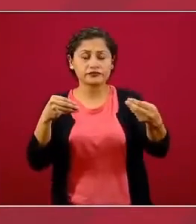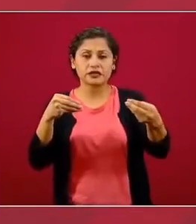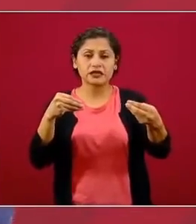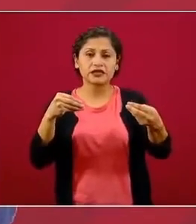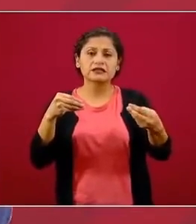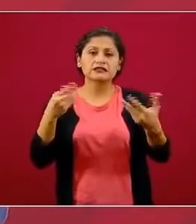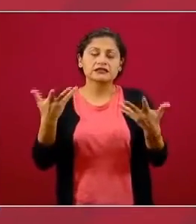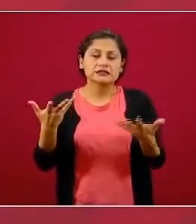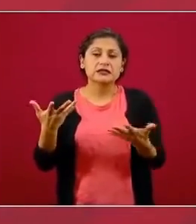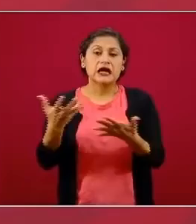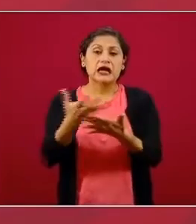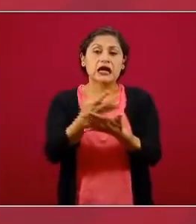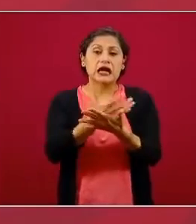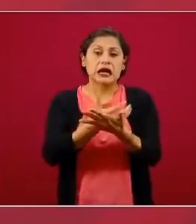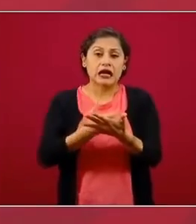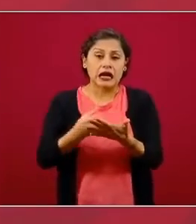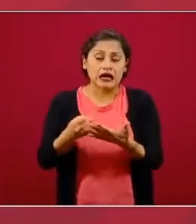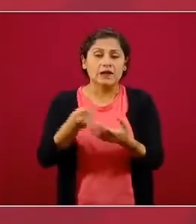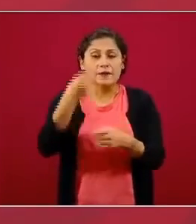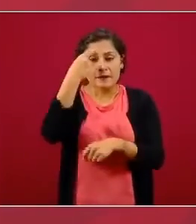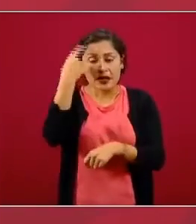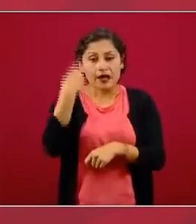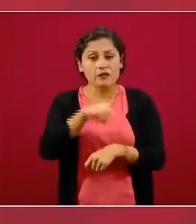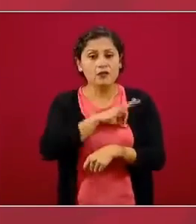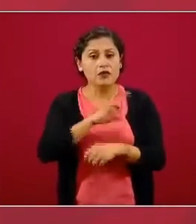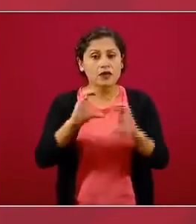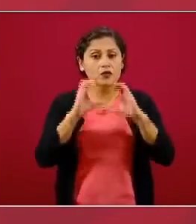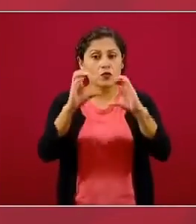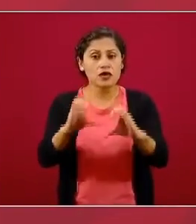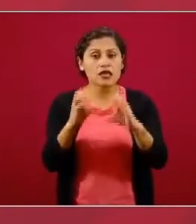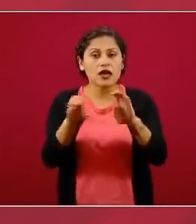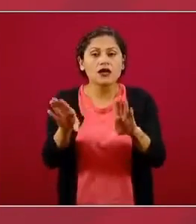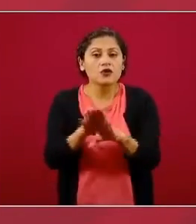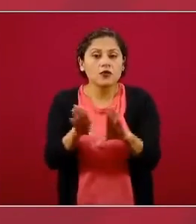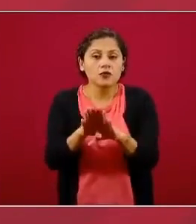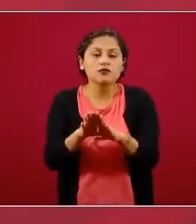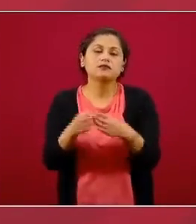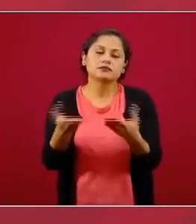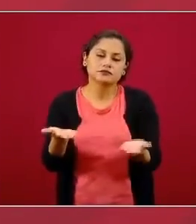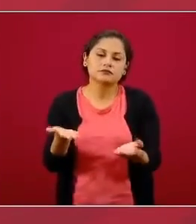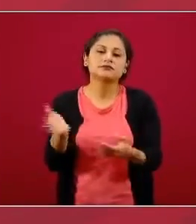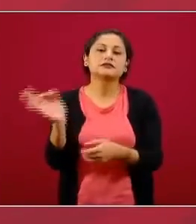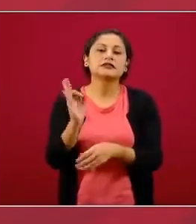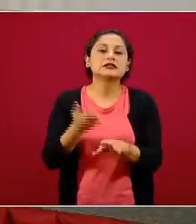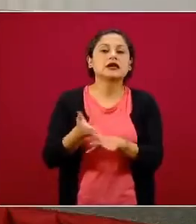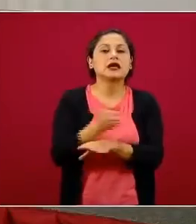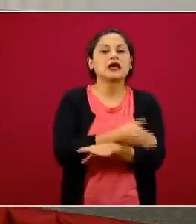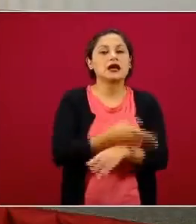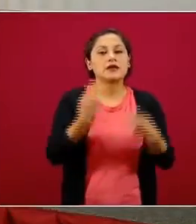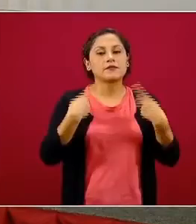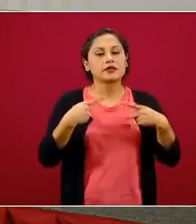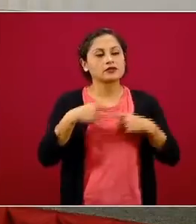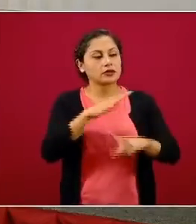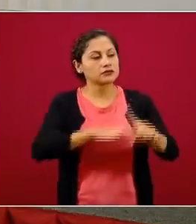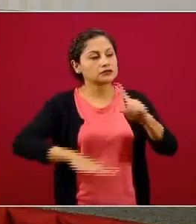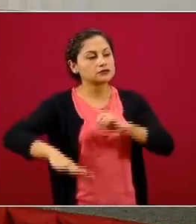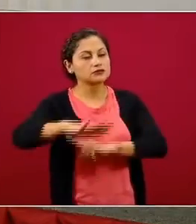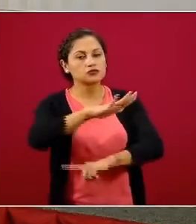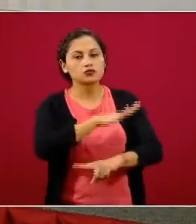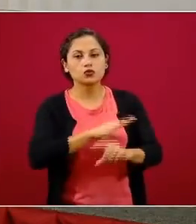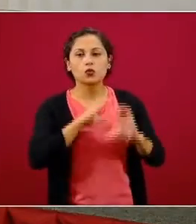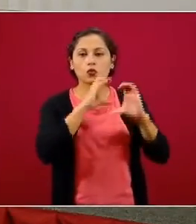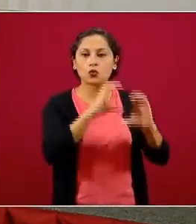se ha mantenido la salud de la población con un sistema vigoroso, sólido, bien organizado, etc.